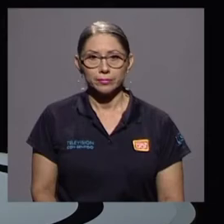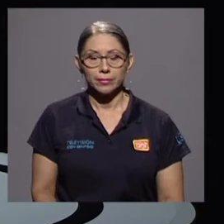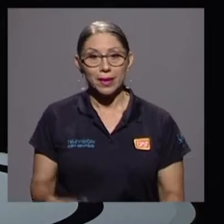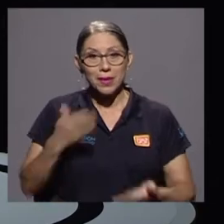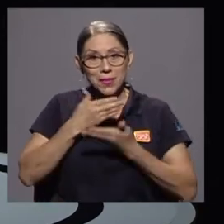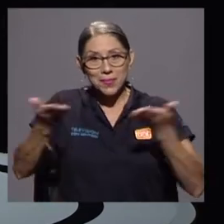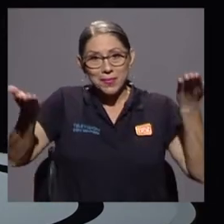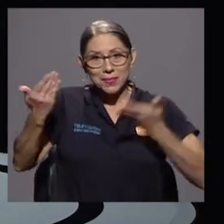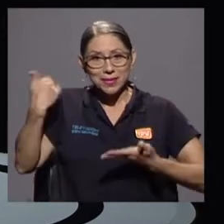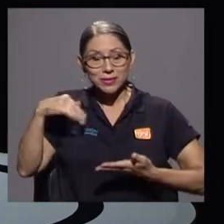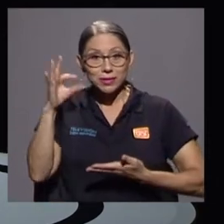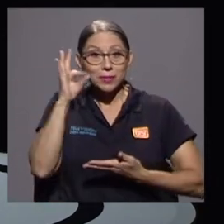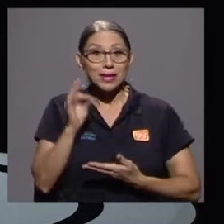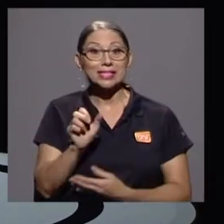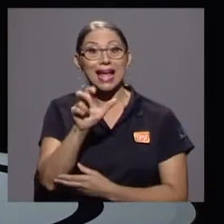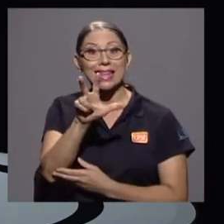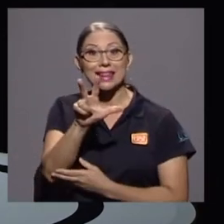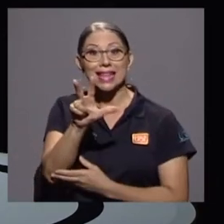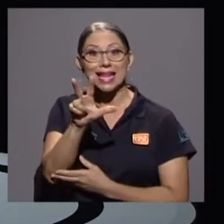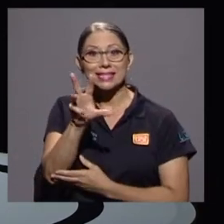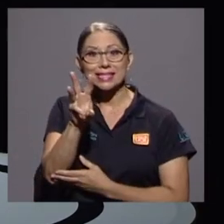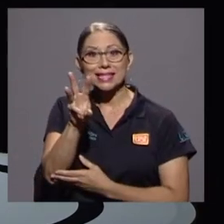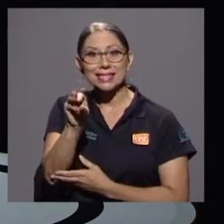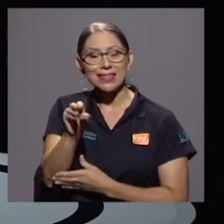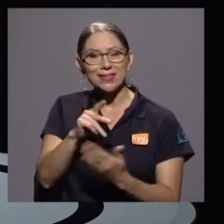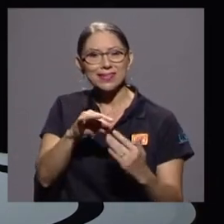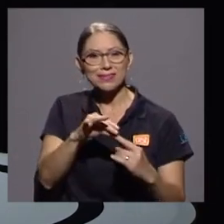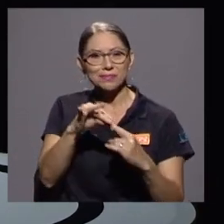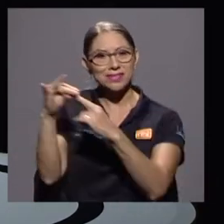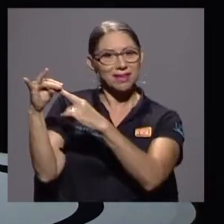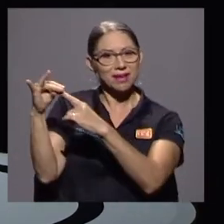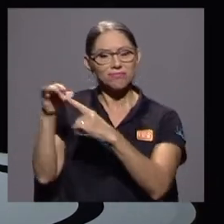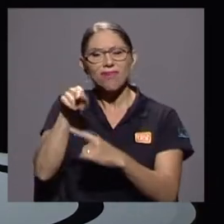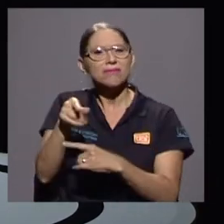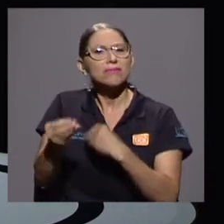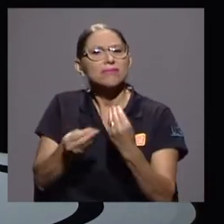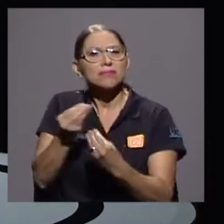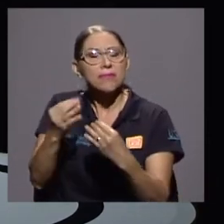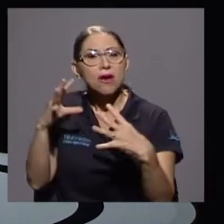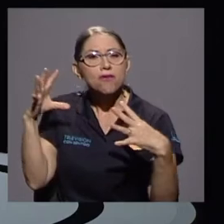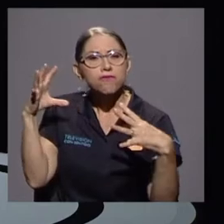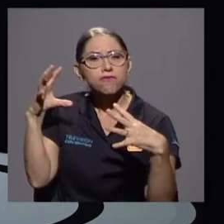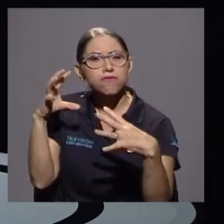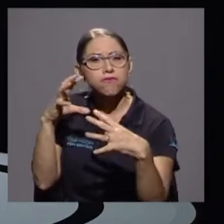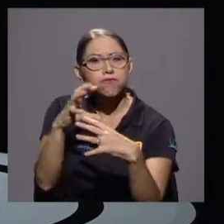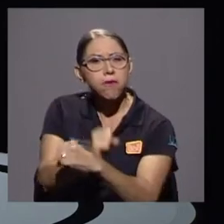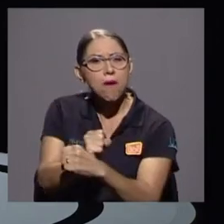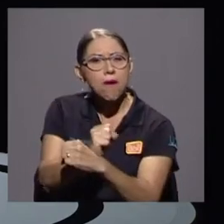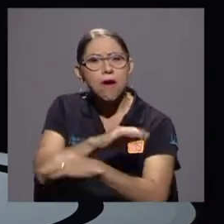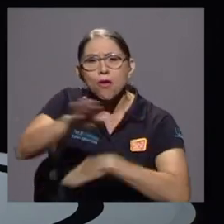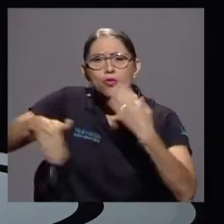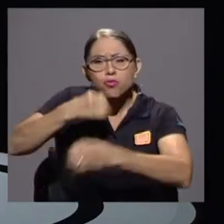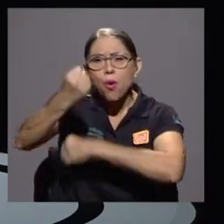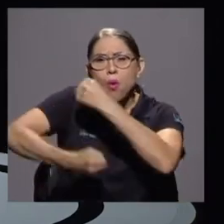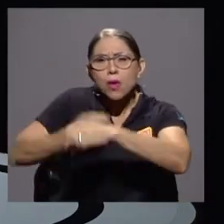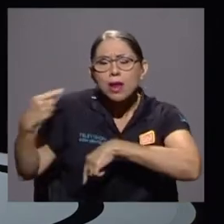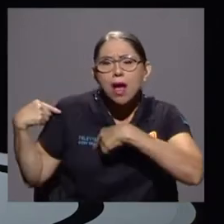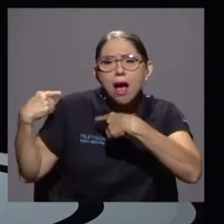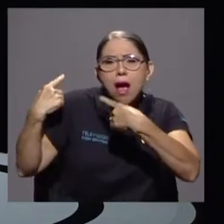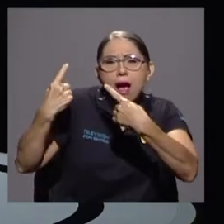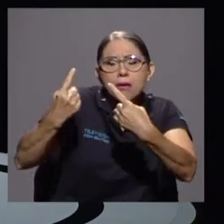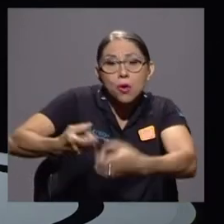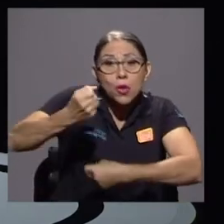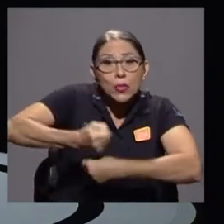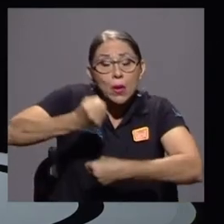Bienvenidos y bienvenidas a un 360 especial. Es un resumen de todo el año de este trabajo de más de 40